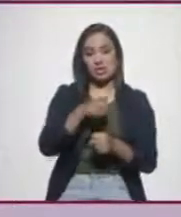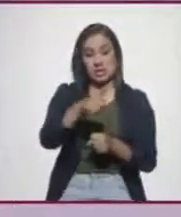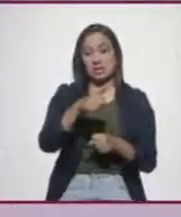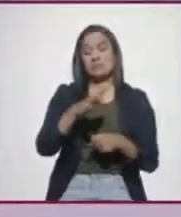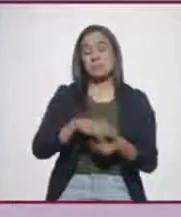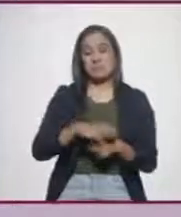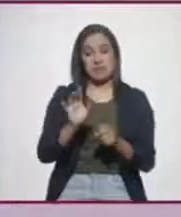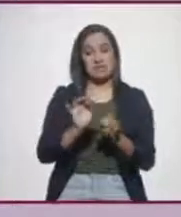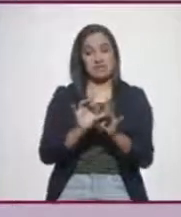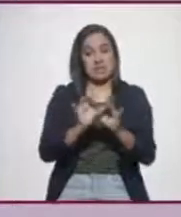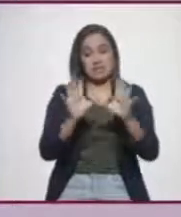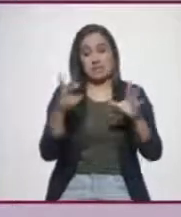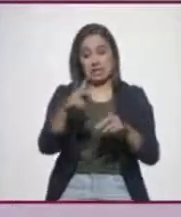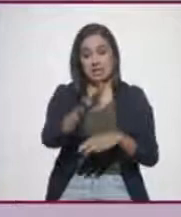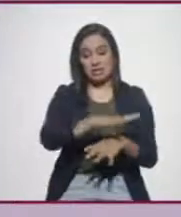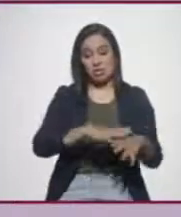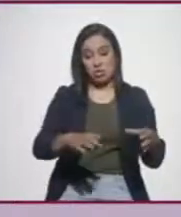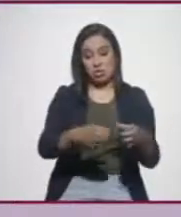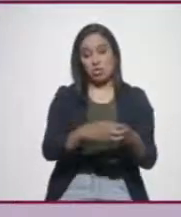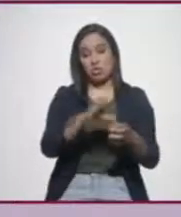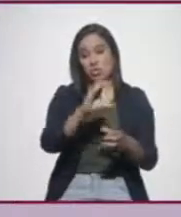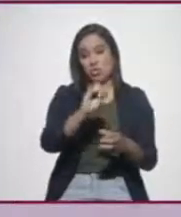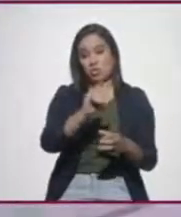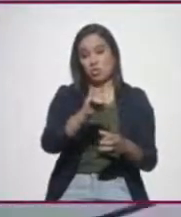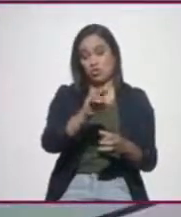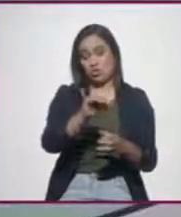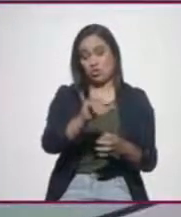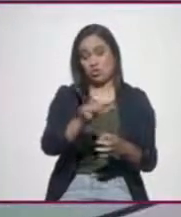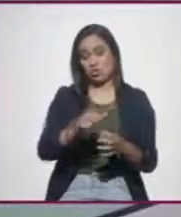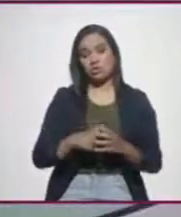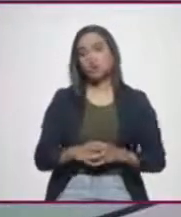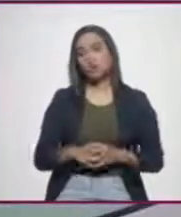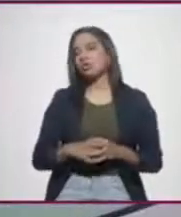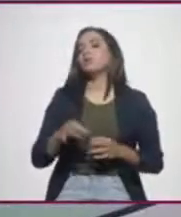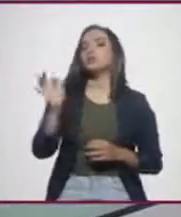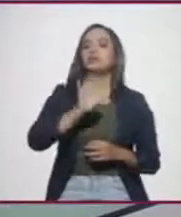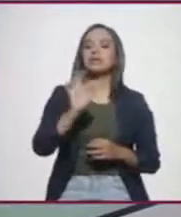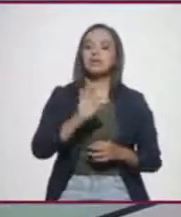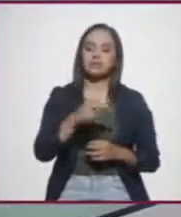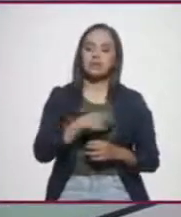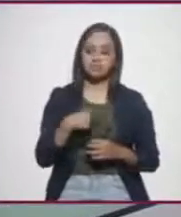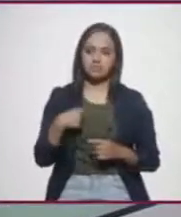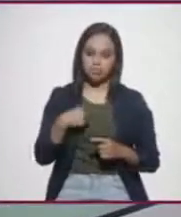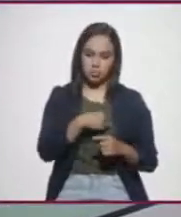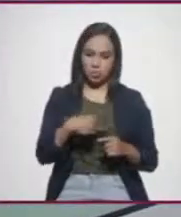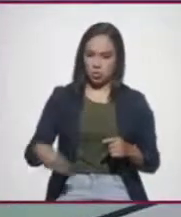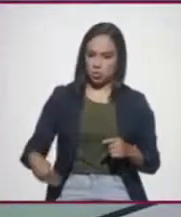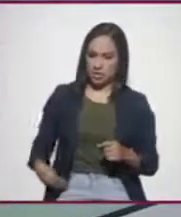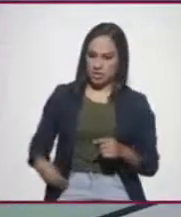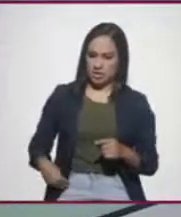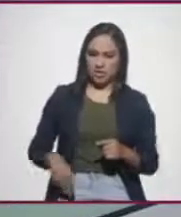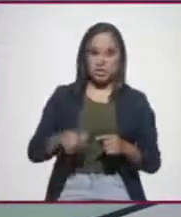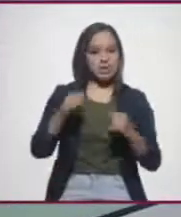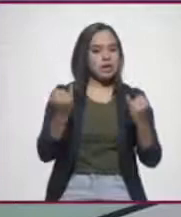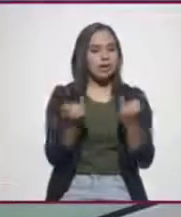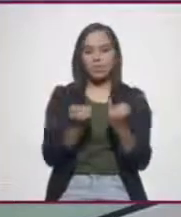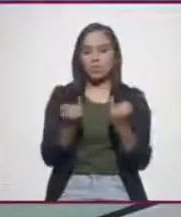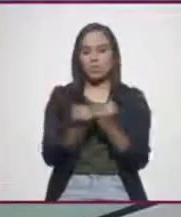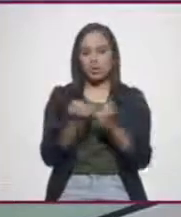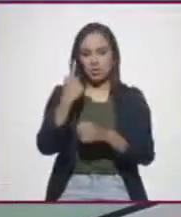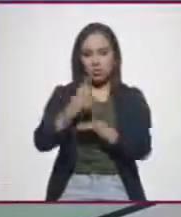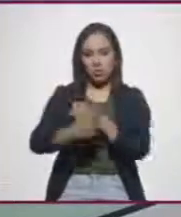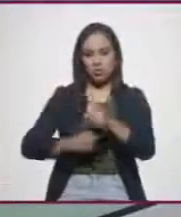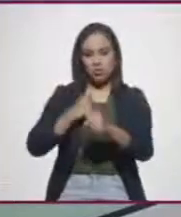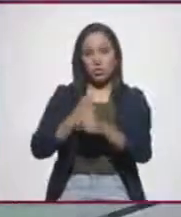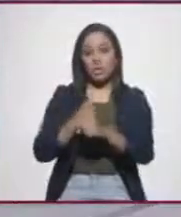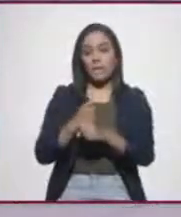delicados, a nivel colonia. Los otros, si seguimos municipio, tiene la misma tendencia en el promedio anual,